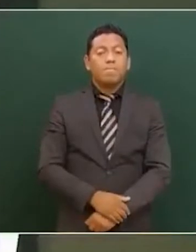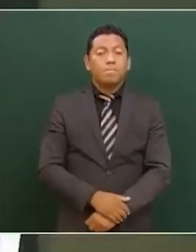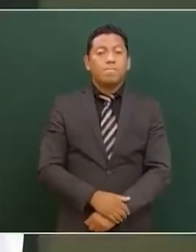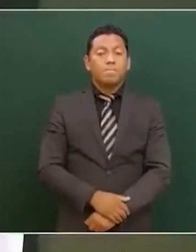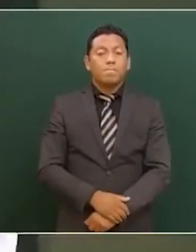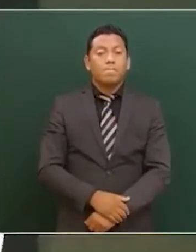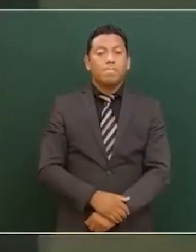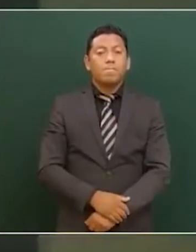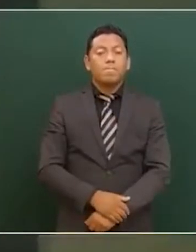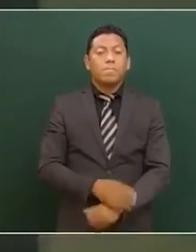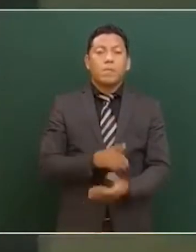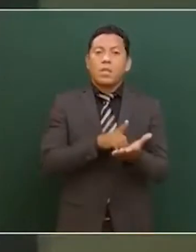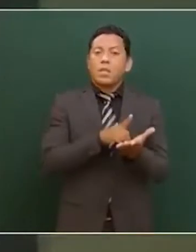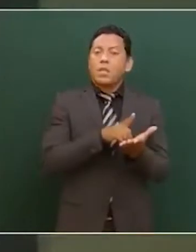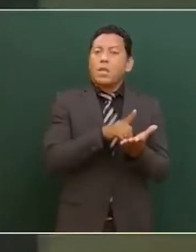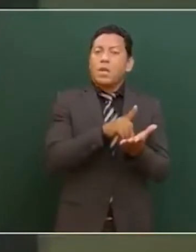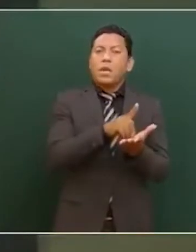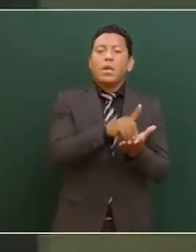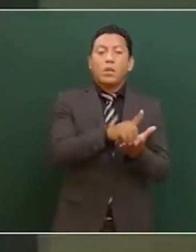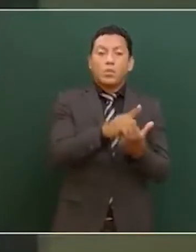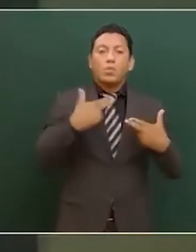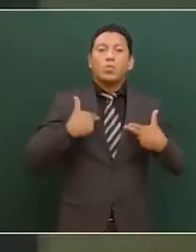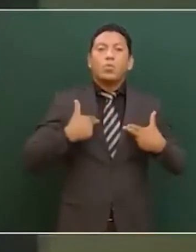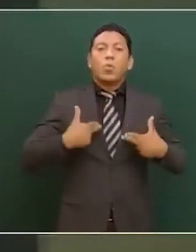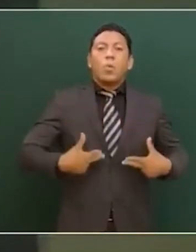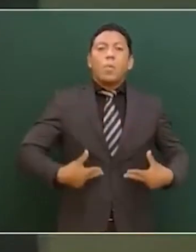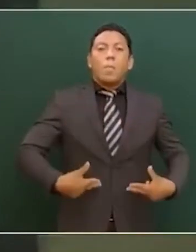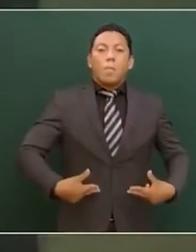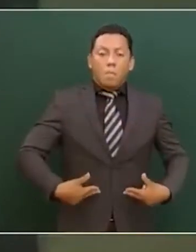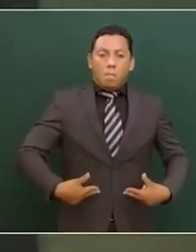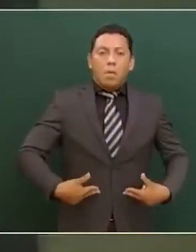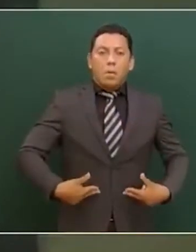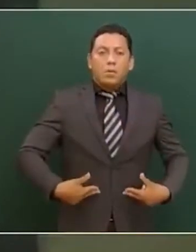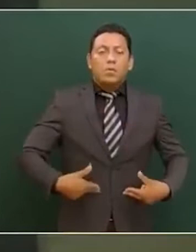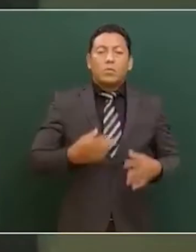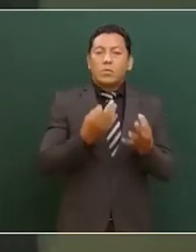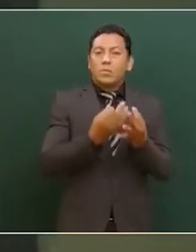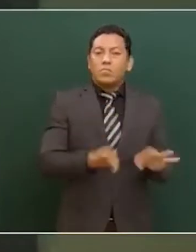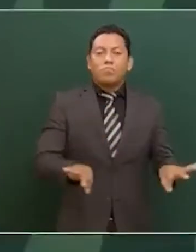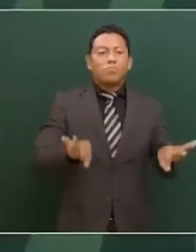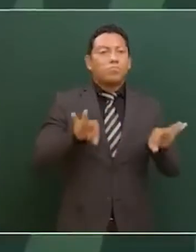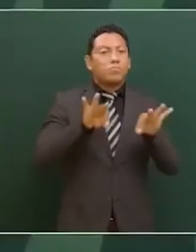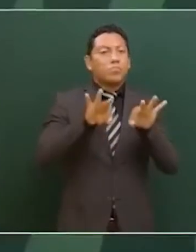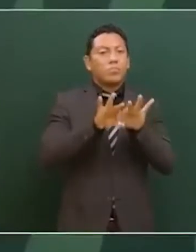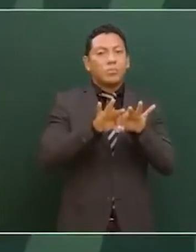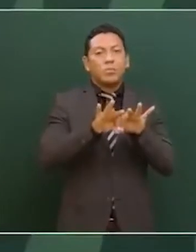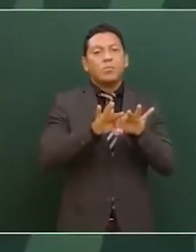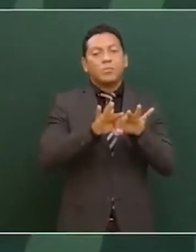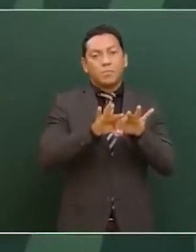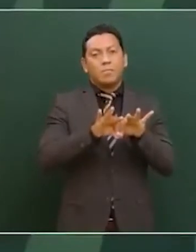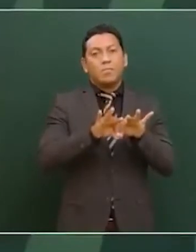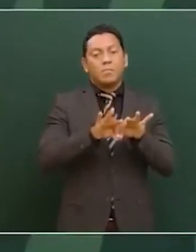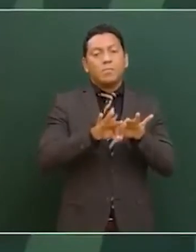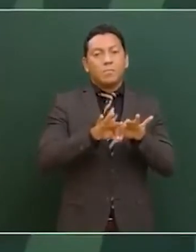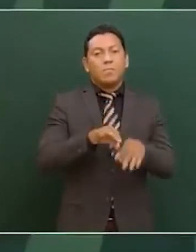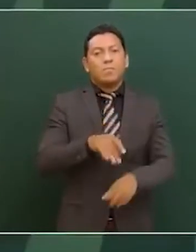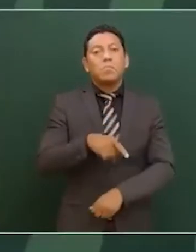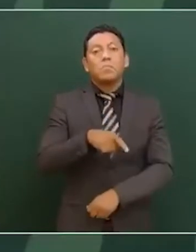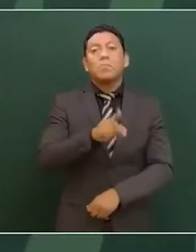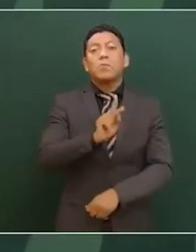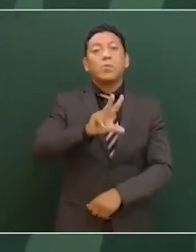derechos humanos fundamentales sin